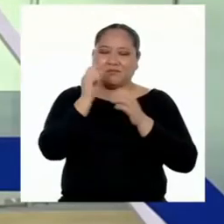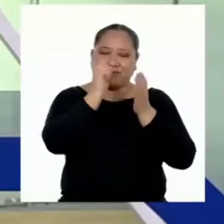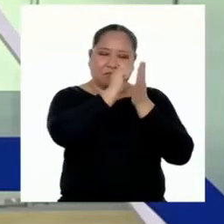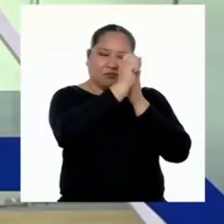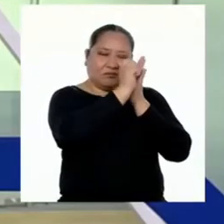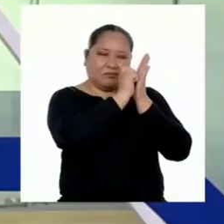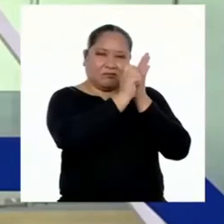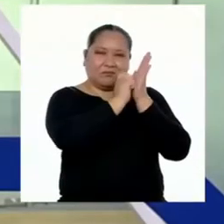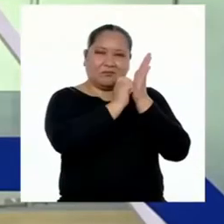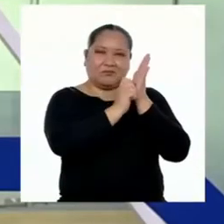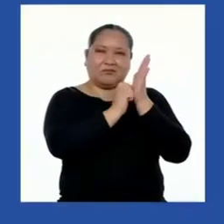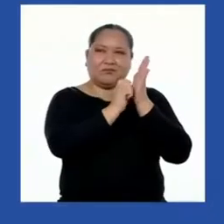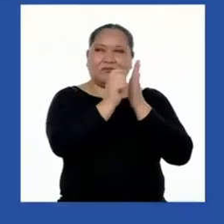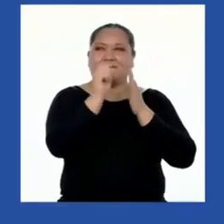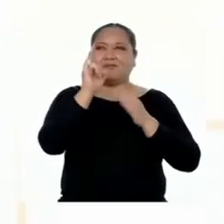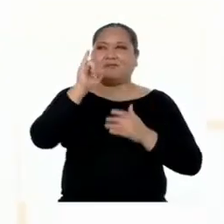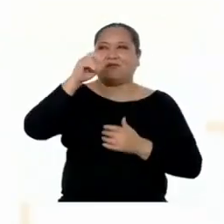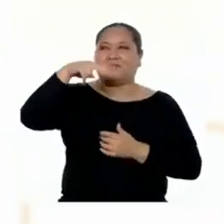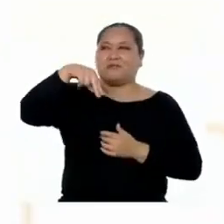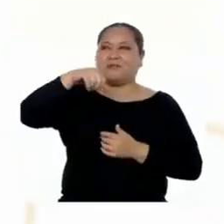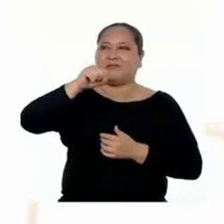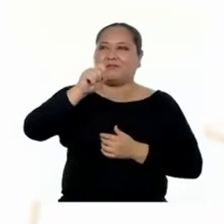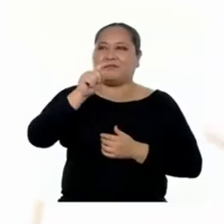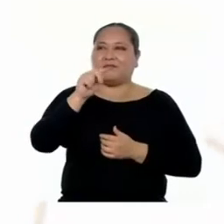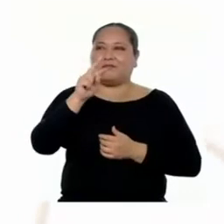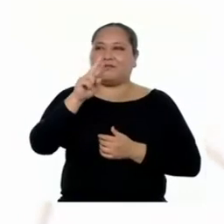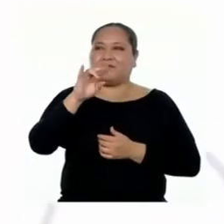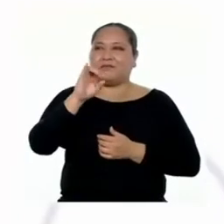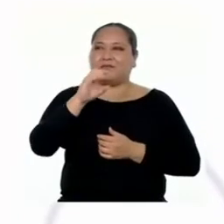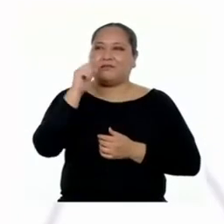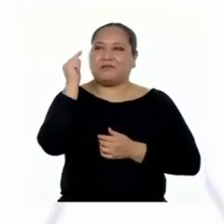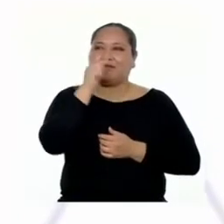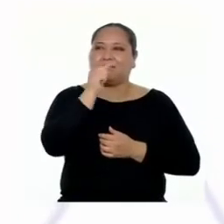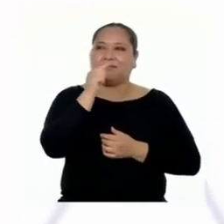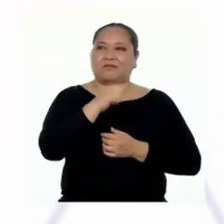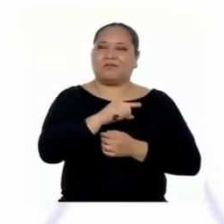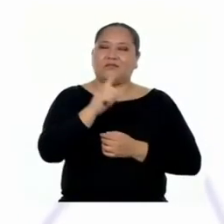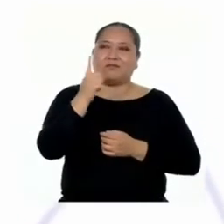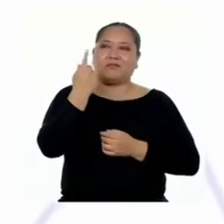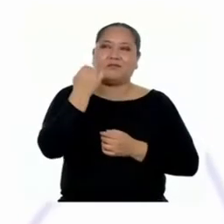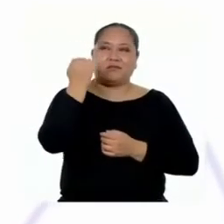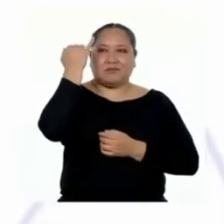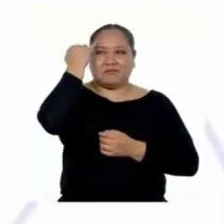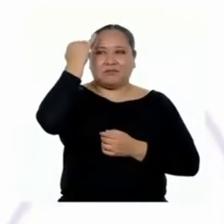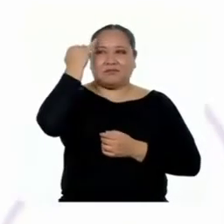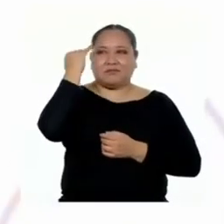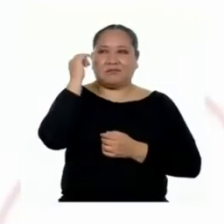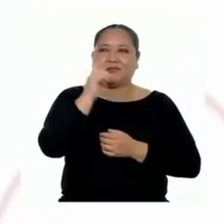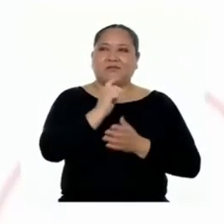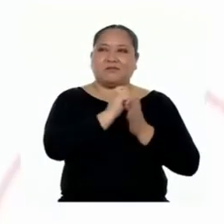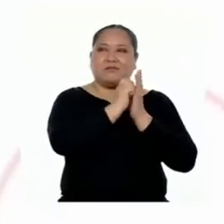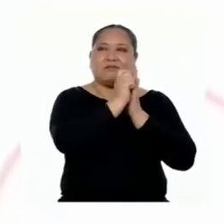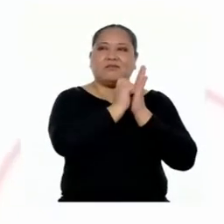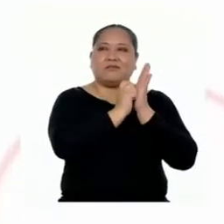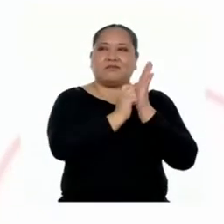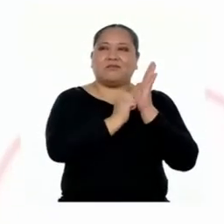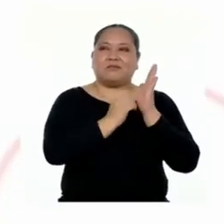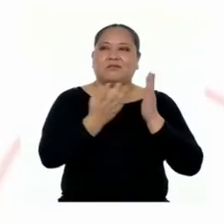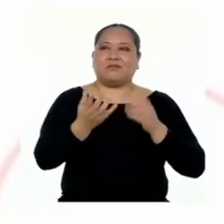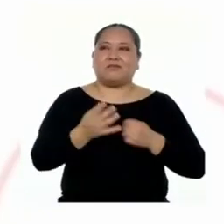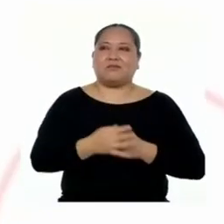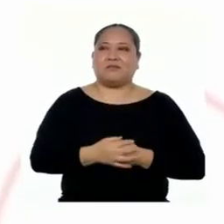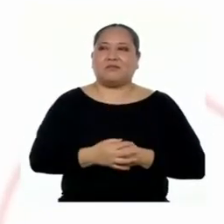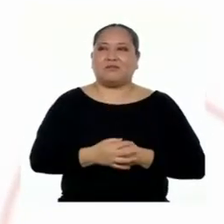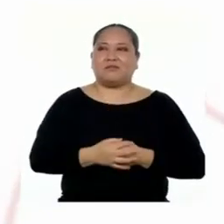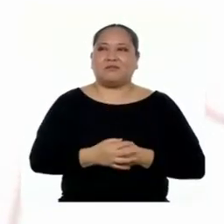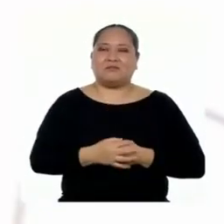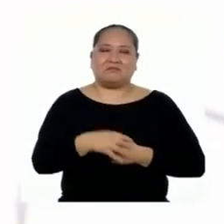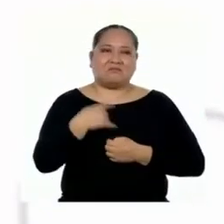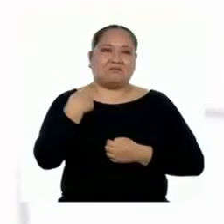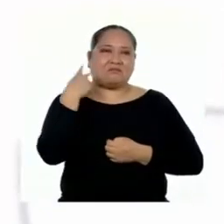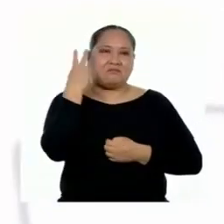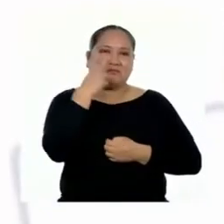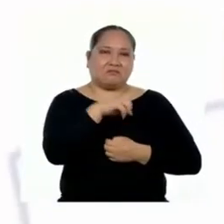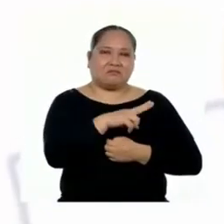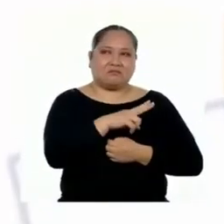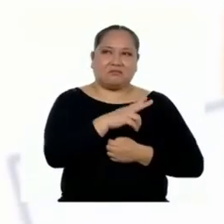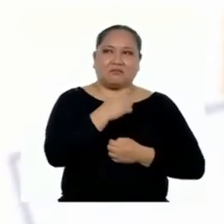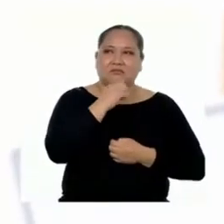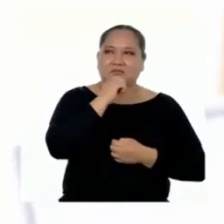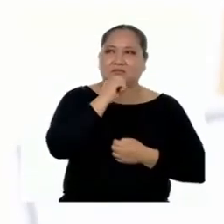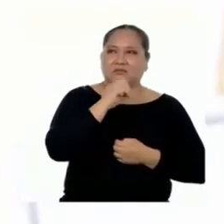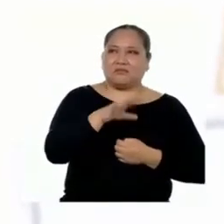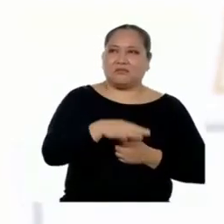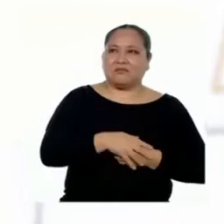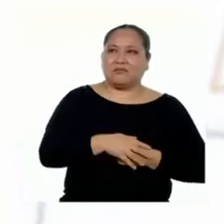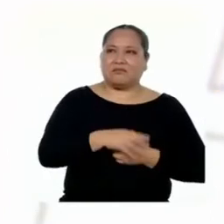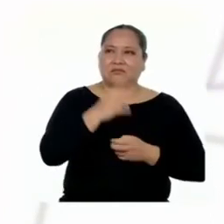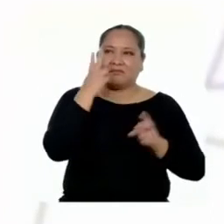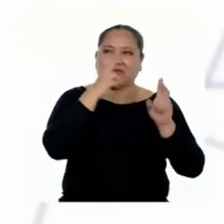preliminar de mi texto instructivo. Esta es la primera versión de mi texto instructivo. A primera vista, puedo